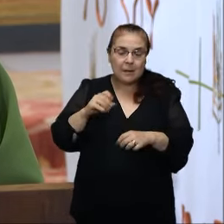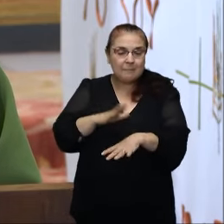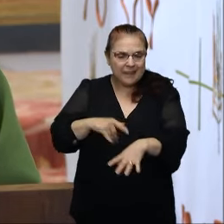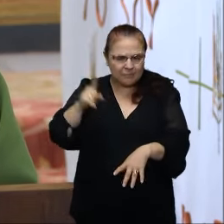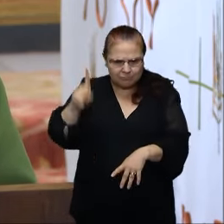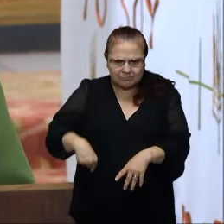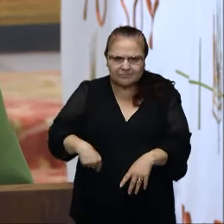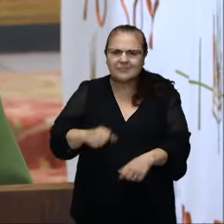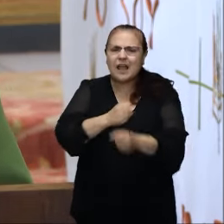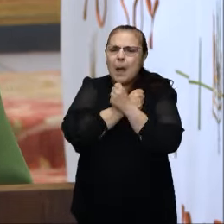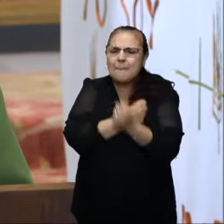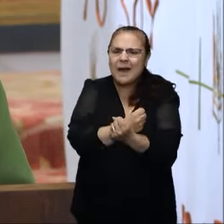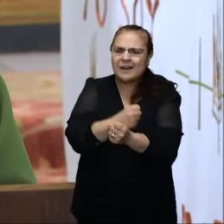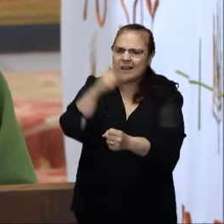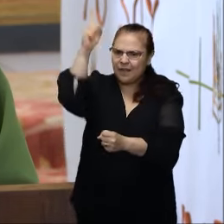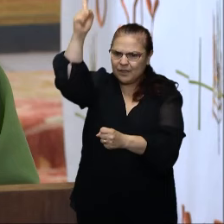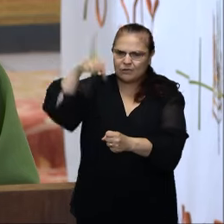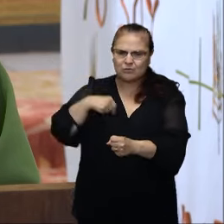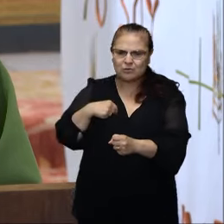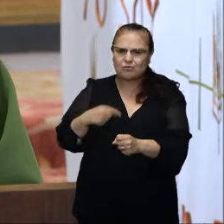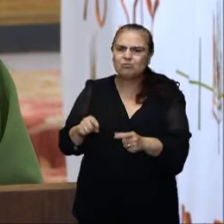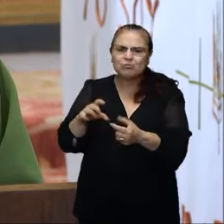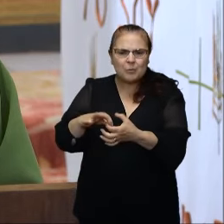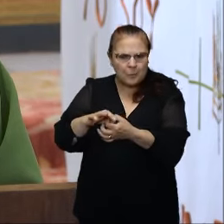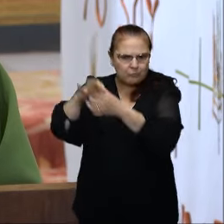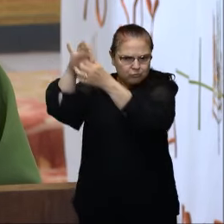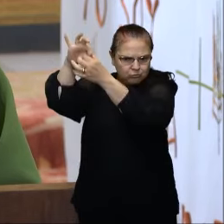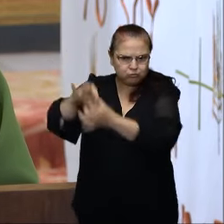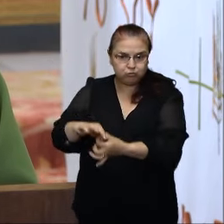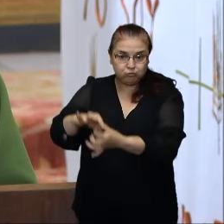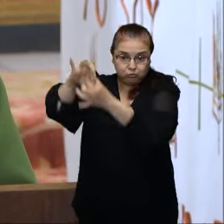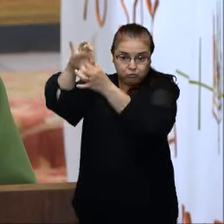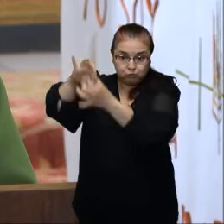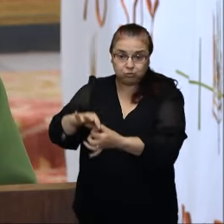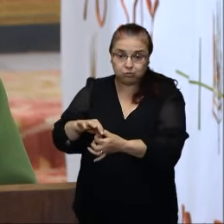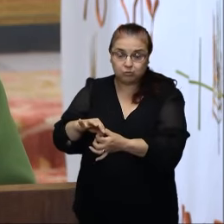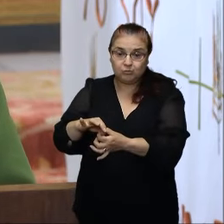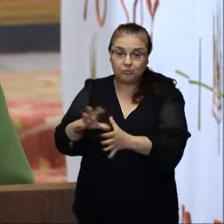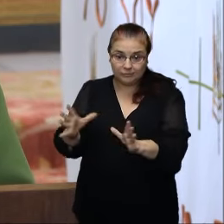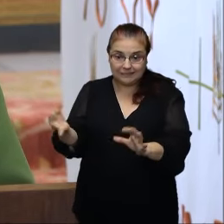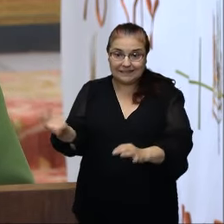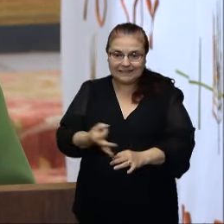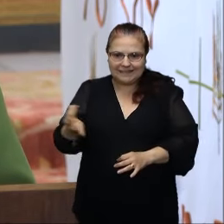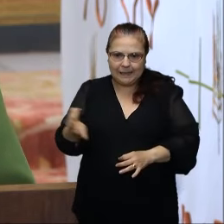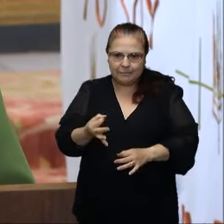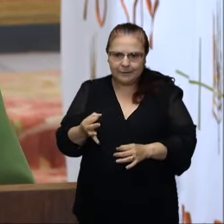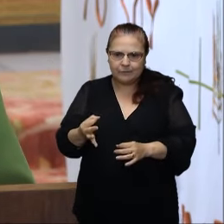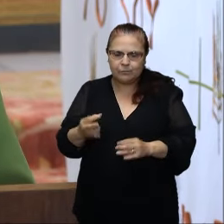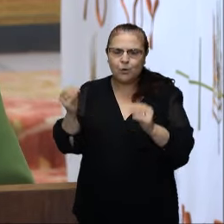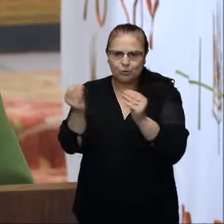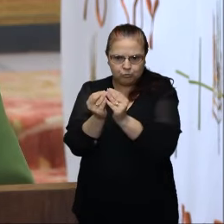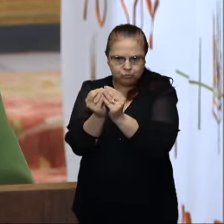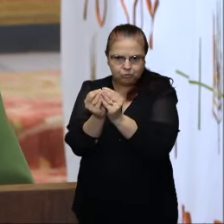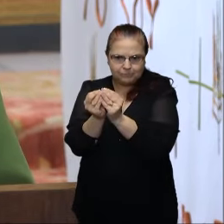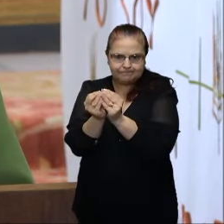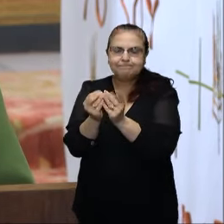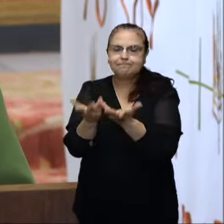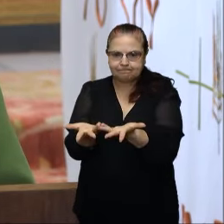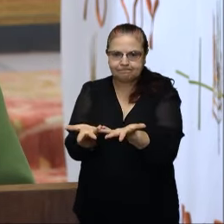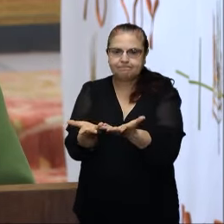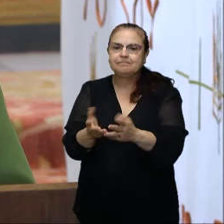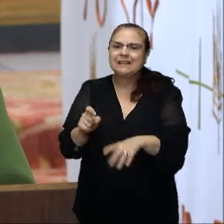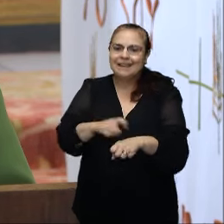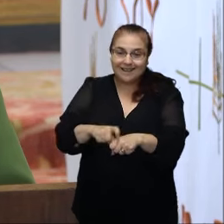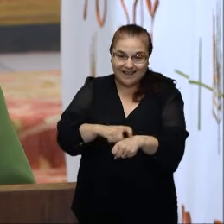sin amar al prójimo. Las dos dimensiones, por Dios y por el prójimo, en su unidad, es lo que caracterizan al